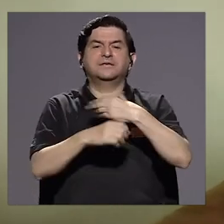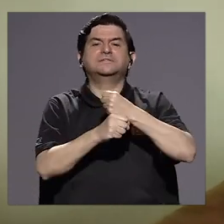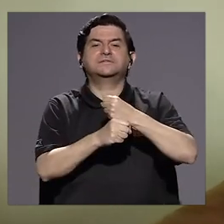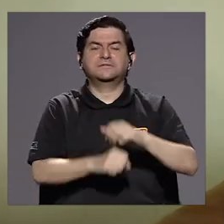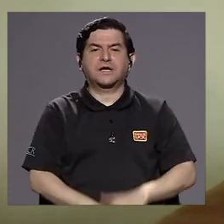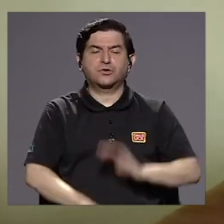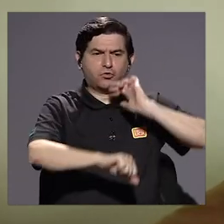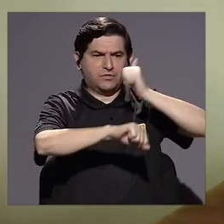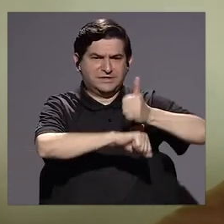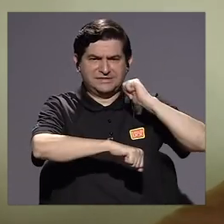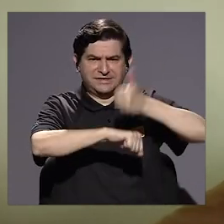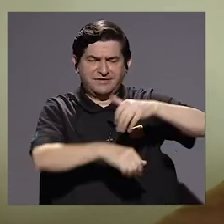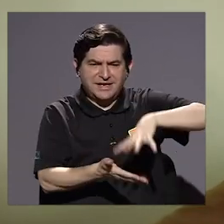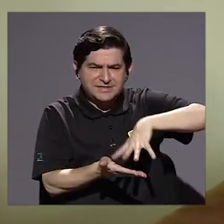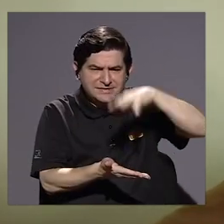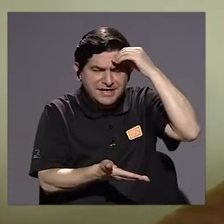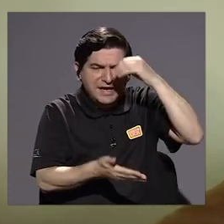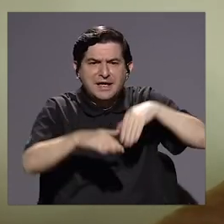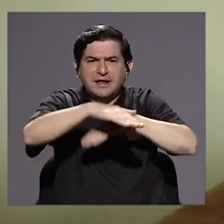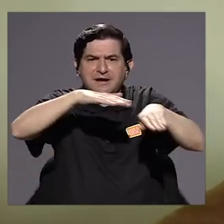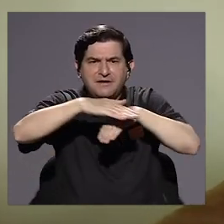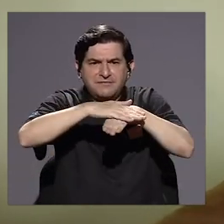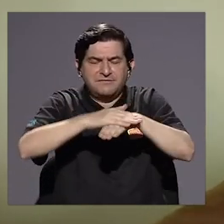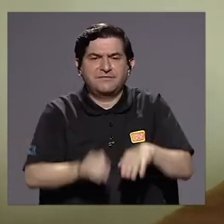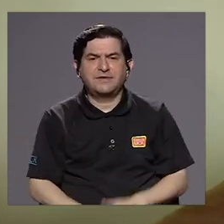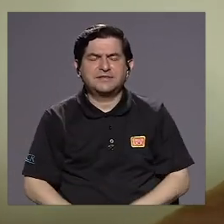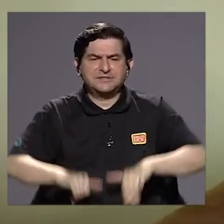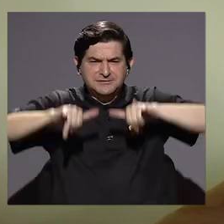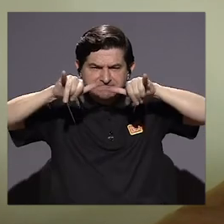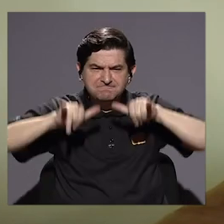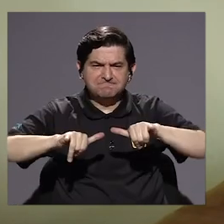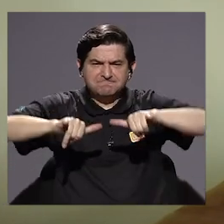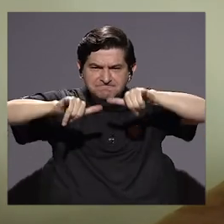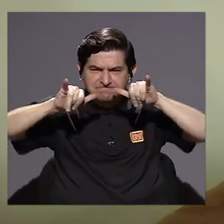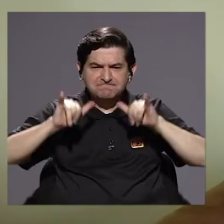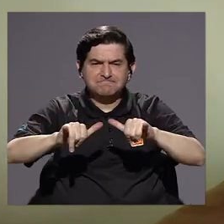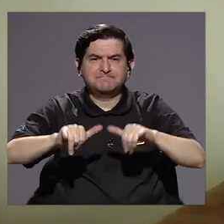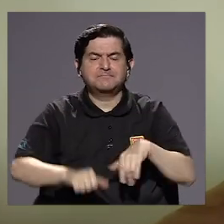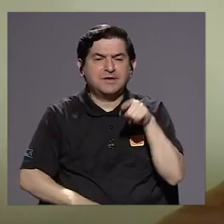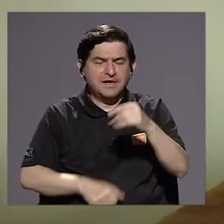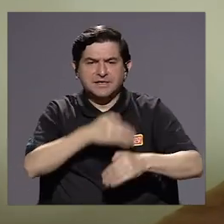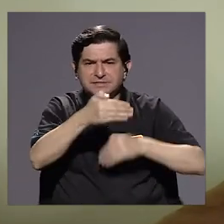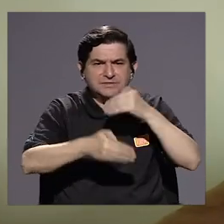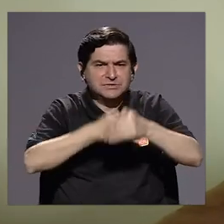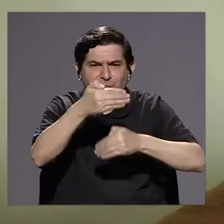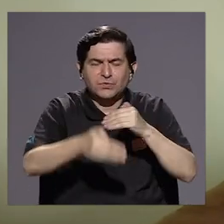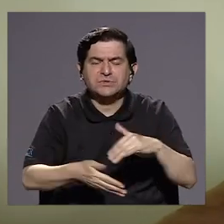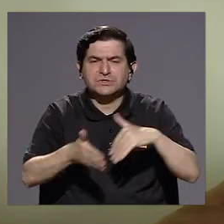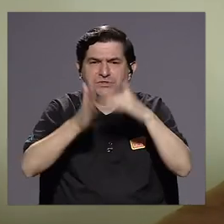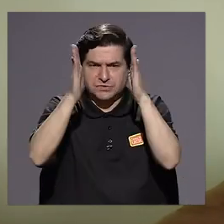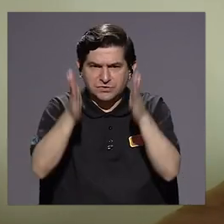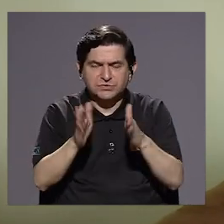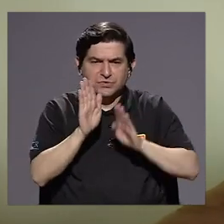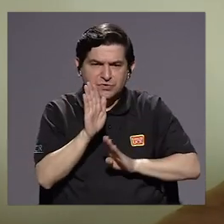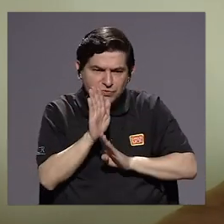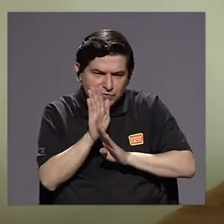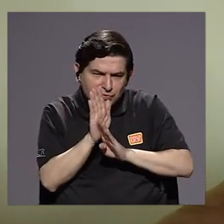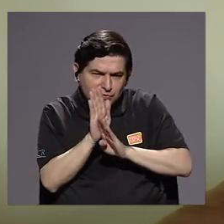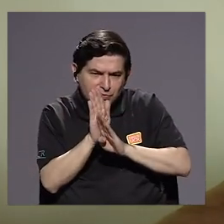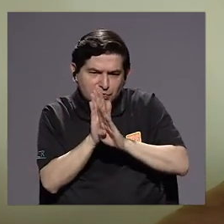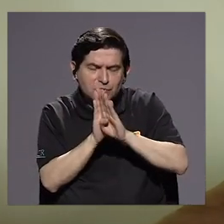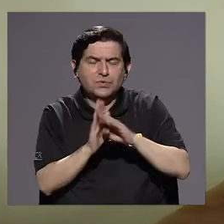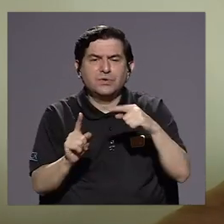definir unos aprendizajes básicos para darle sostenibilidad, para que esos aprendizajes se vayan desarrollando desde